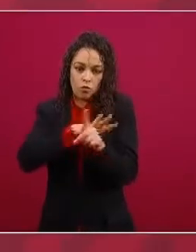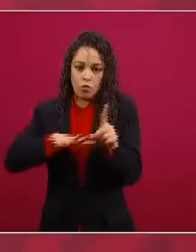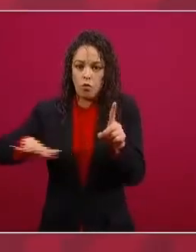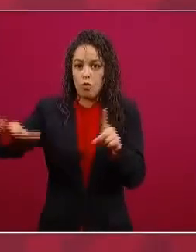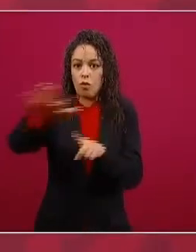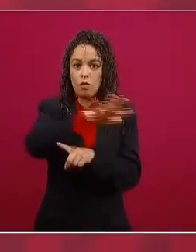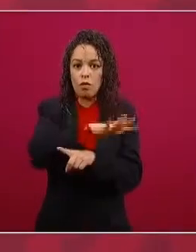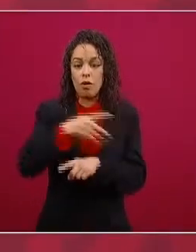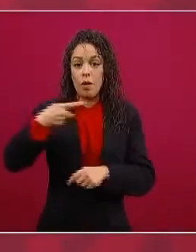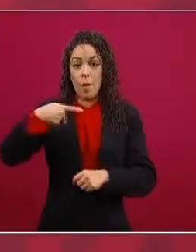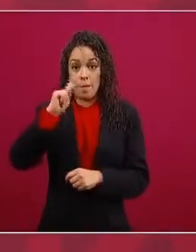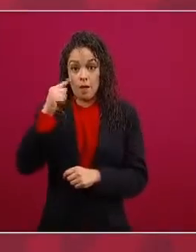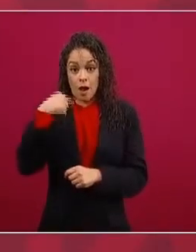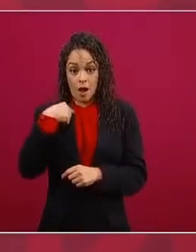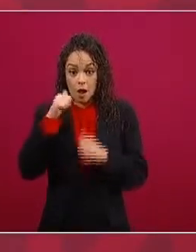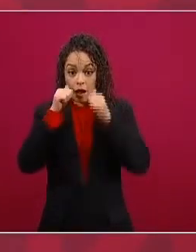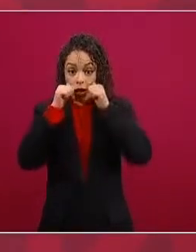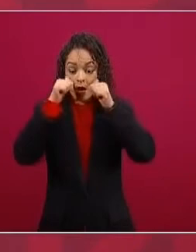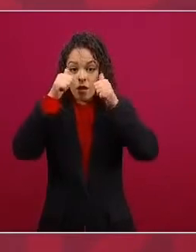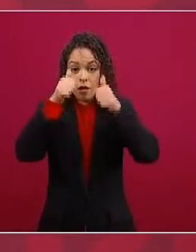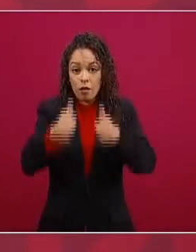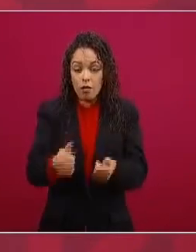y atendiendo